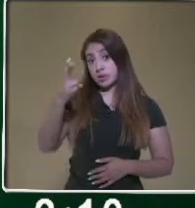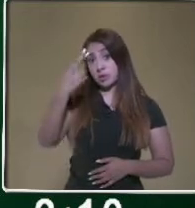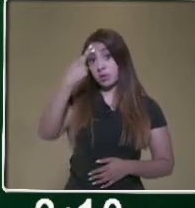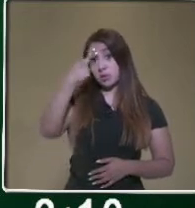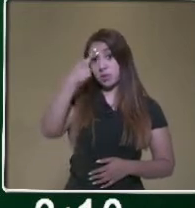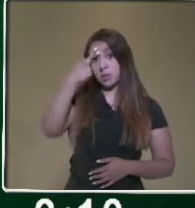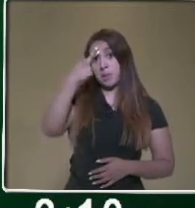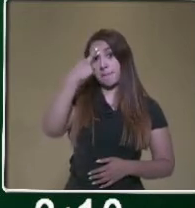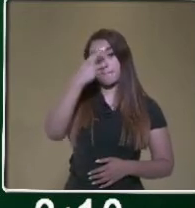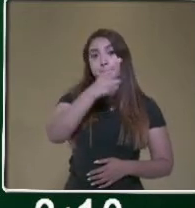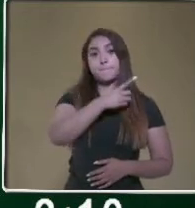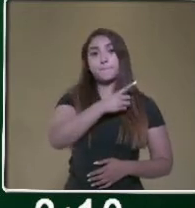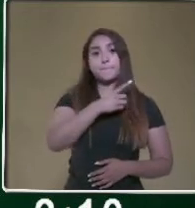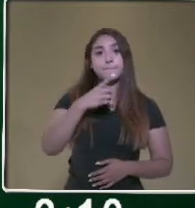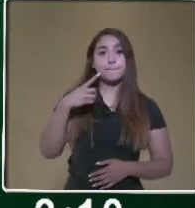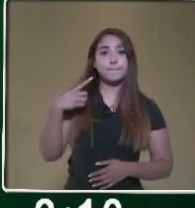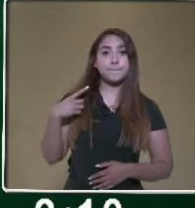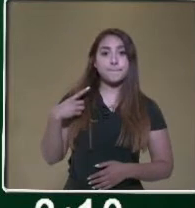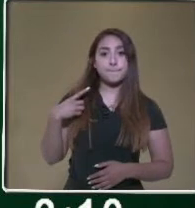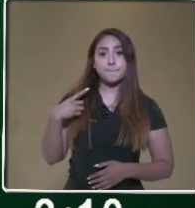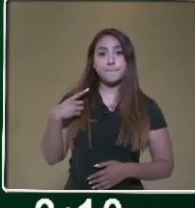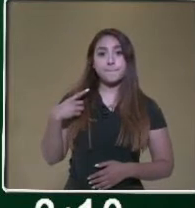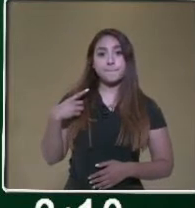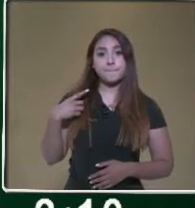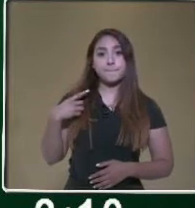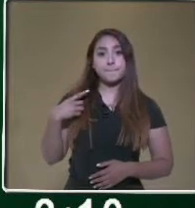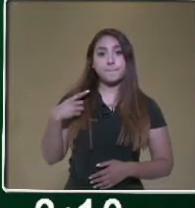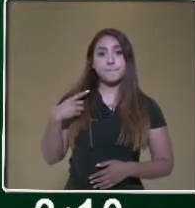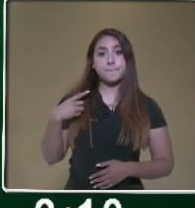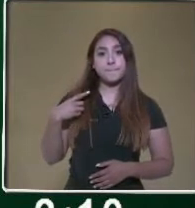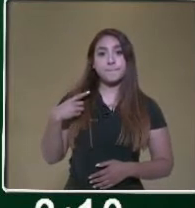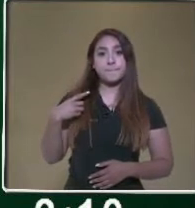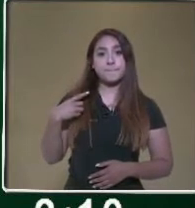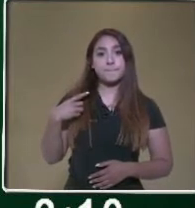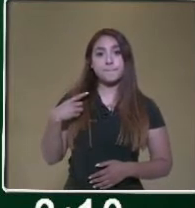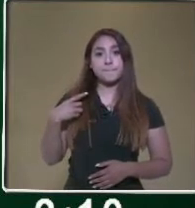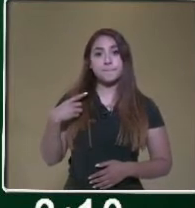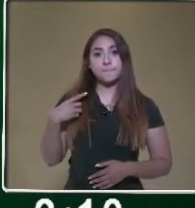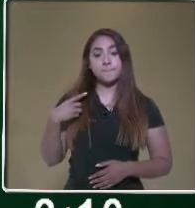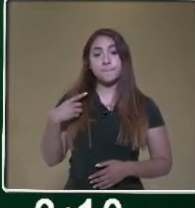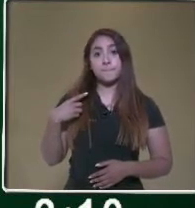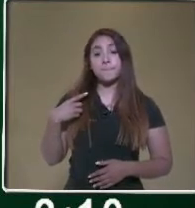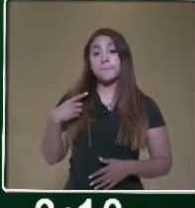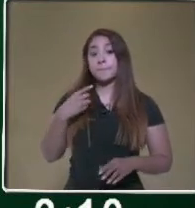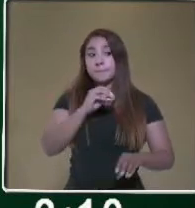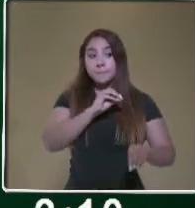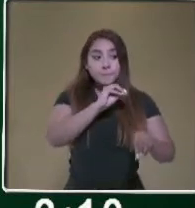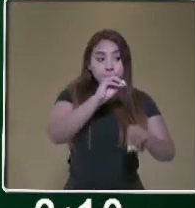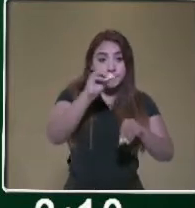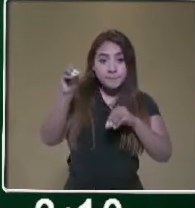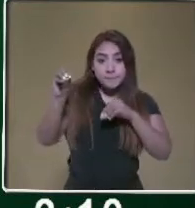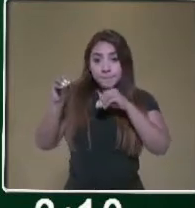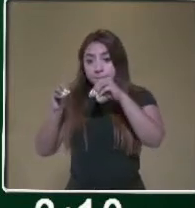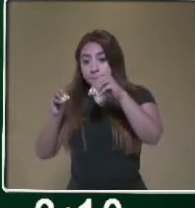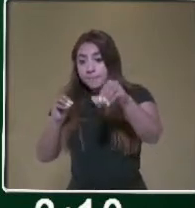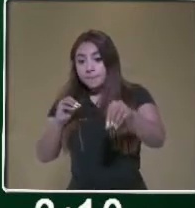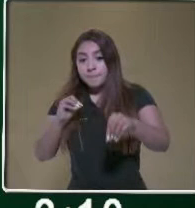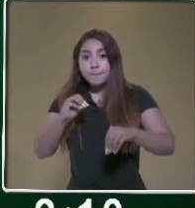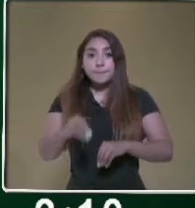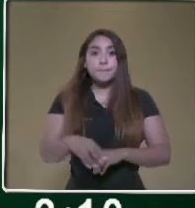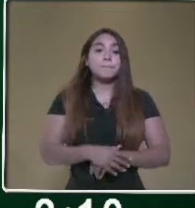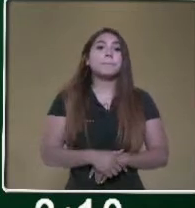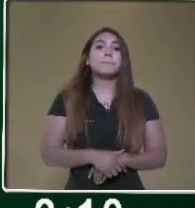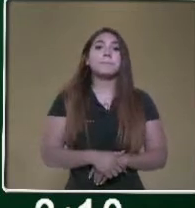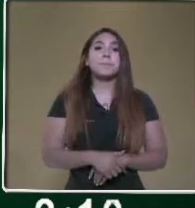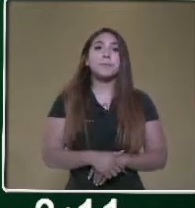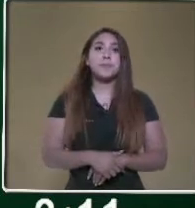debes acomodar los números respetando su posición. Deben quedar unidades con